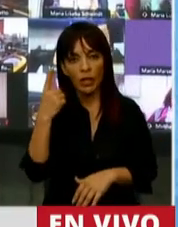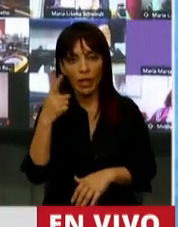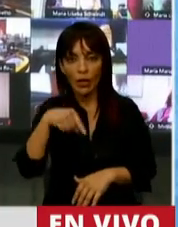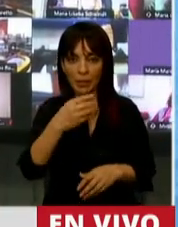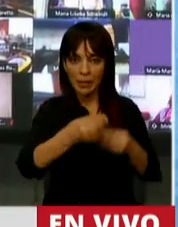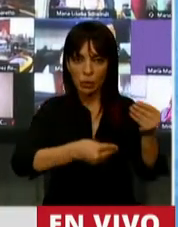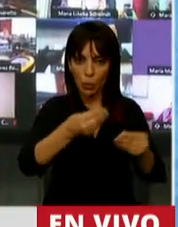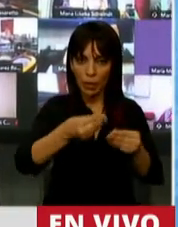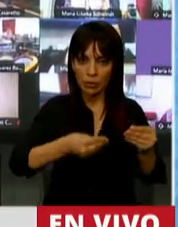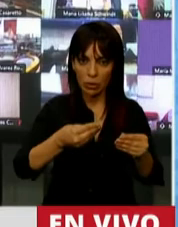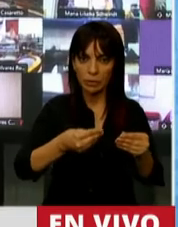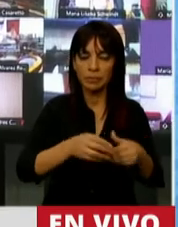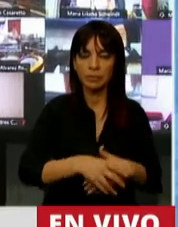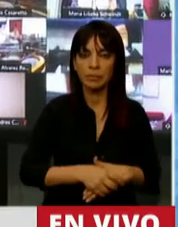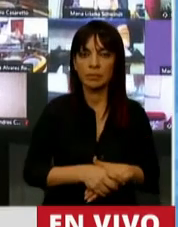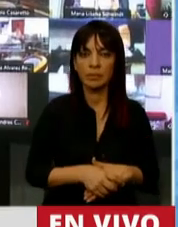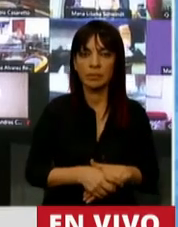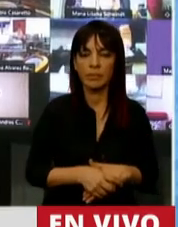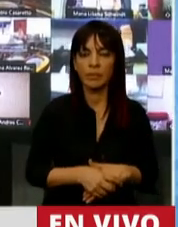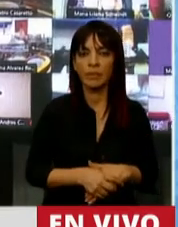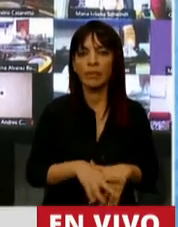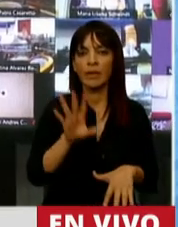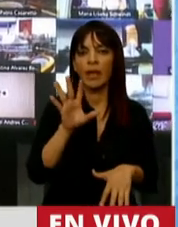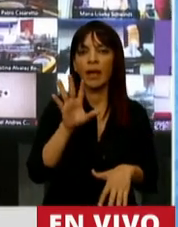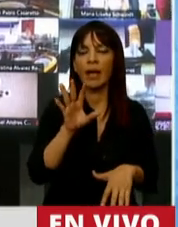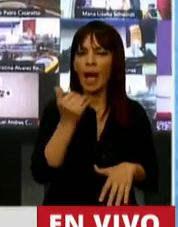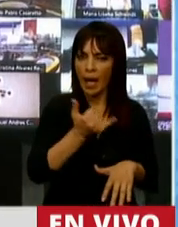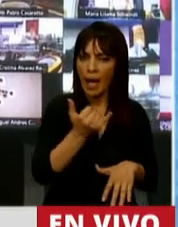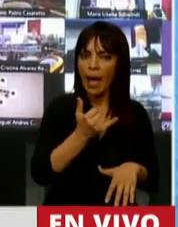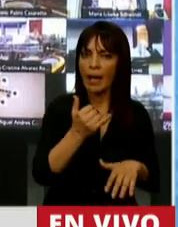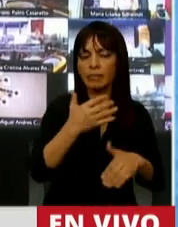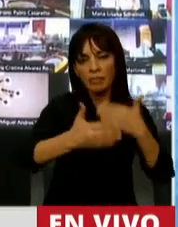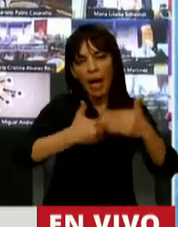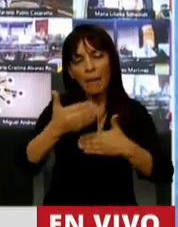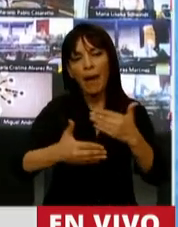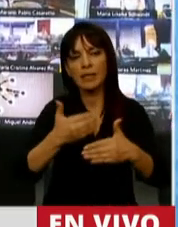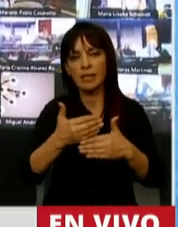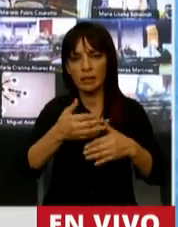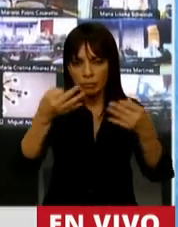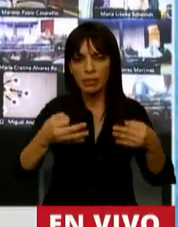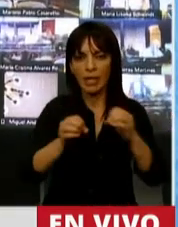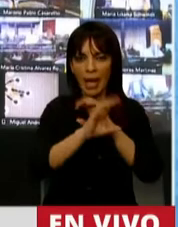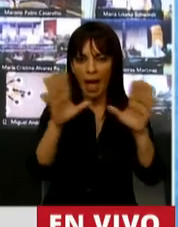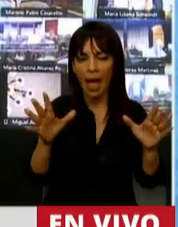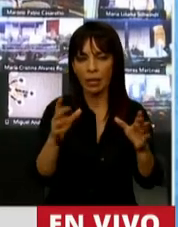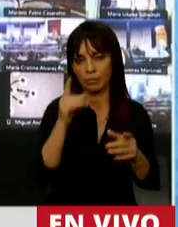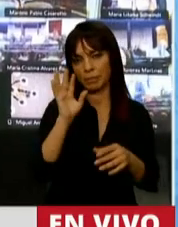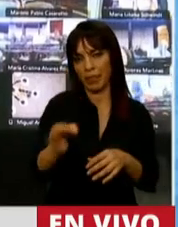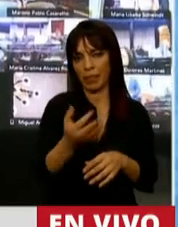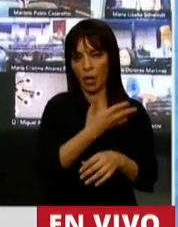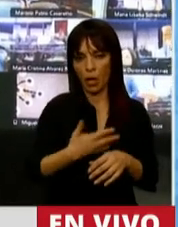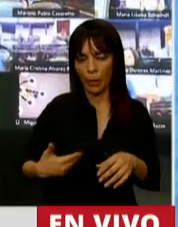este presupuesto, no solo que se respalda en avances concretos que nuestro gobierno